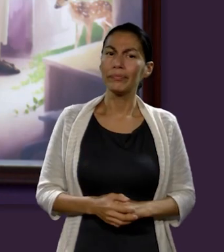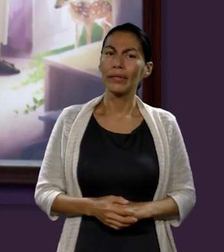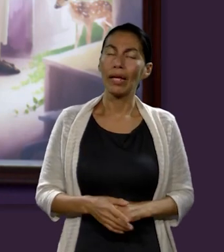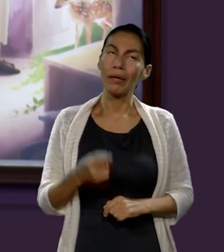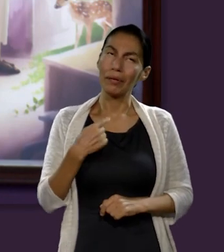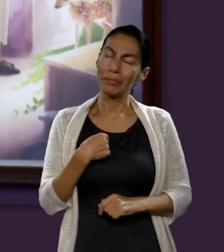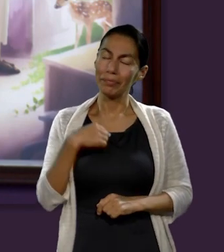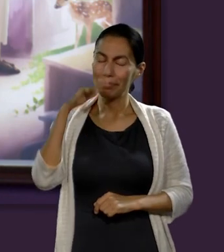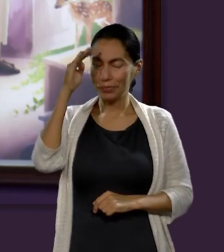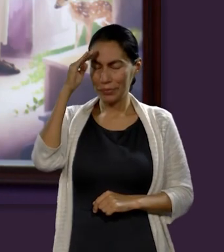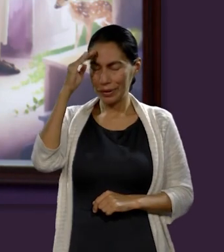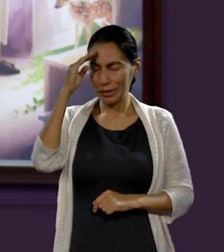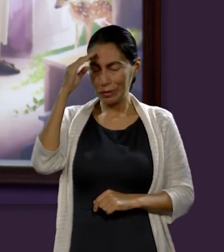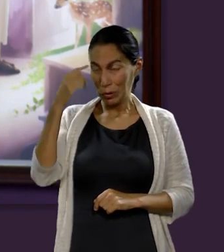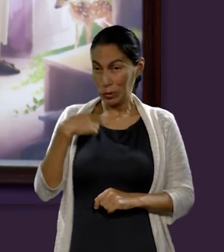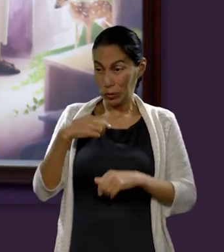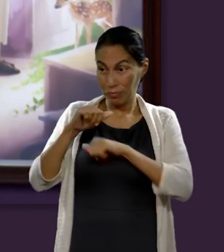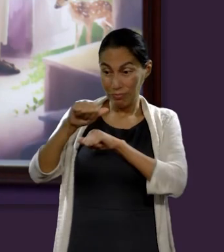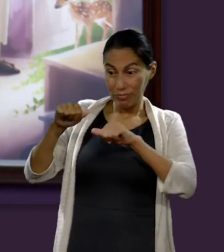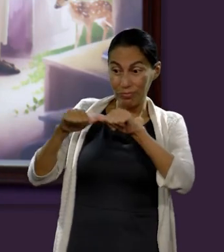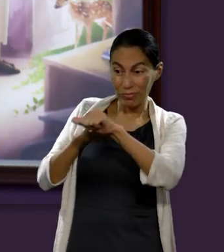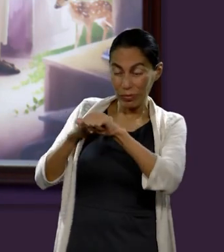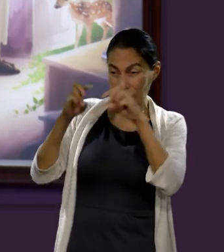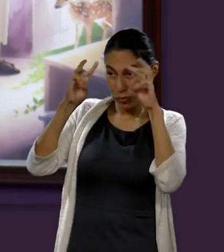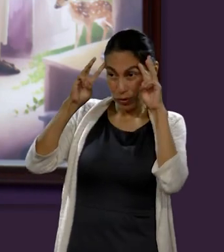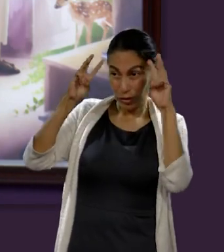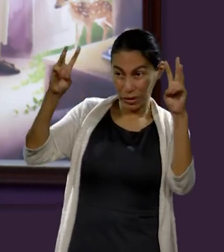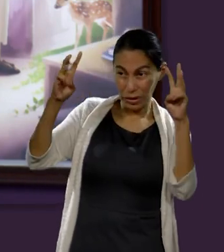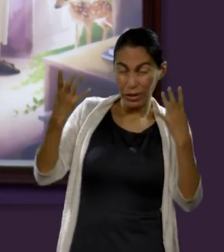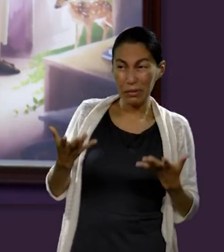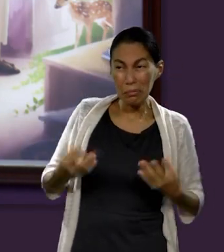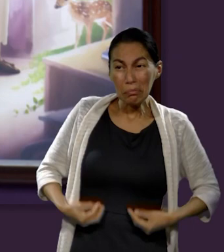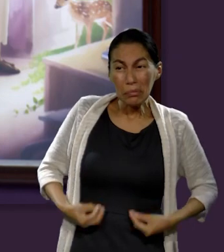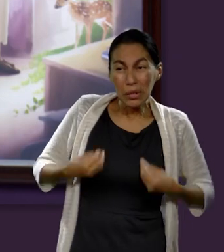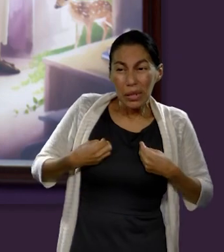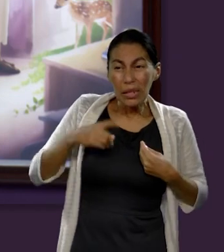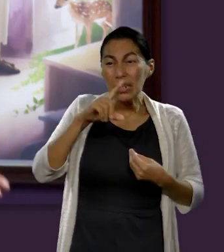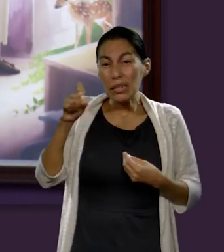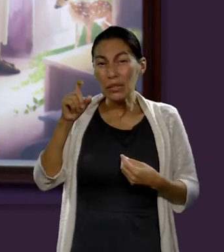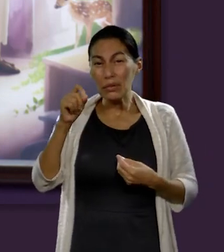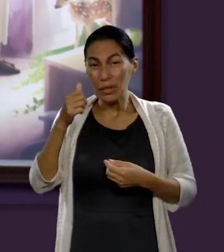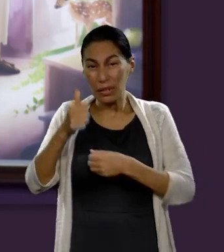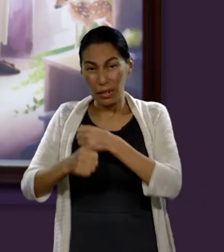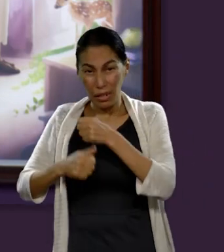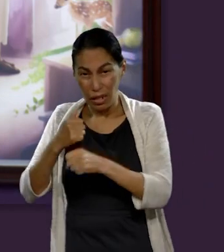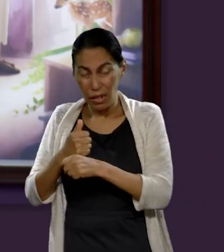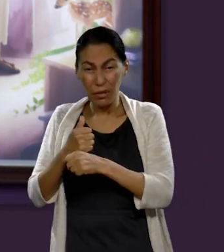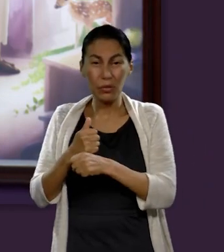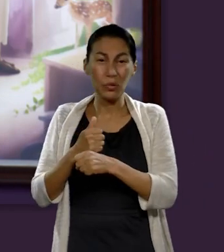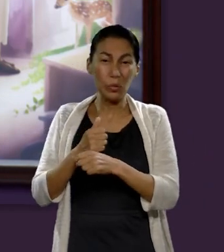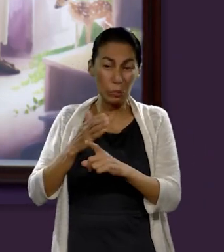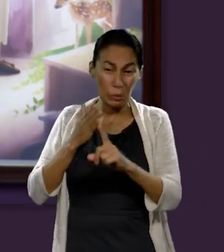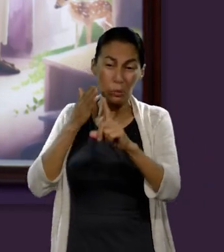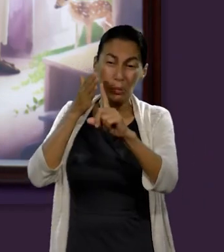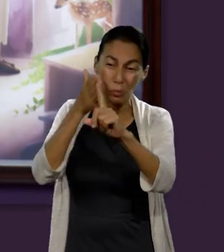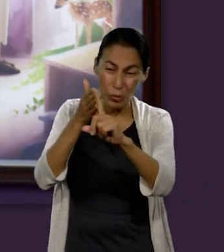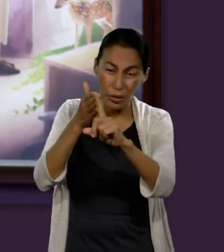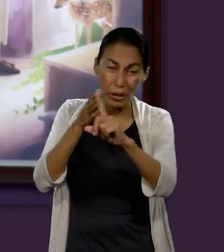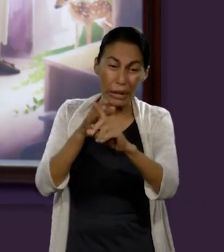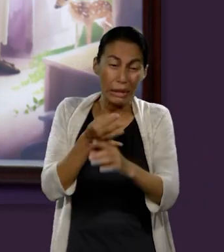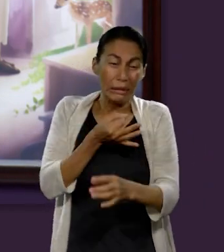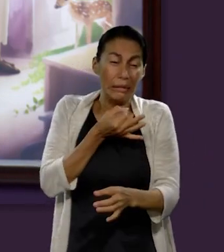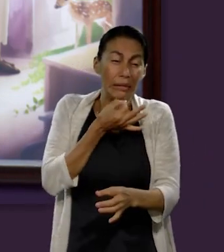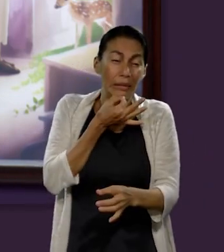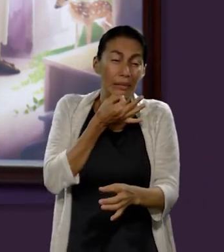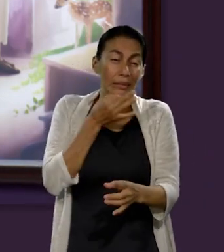quizás si lo que viera es una vida de casi 120 años de trabajar con un propósito